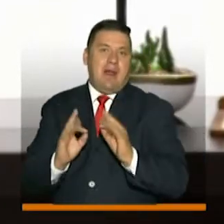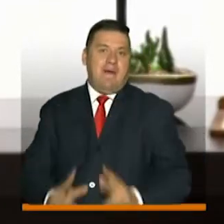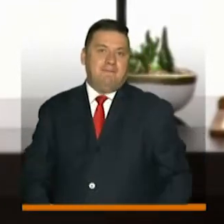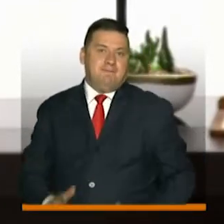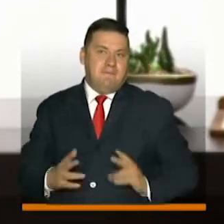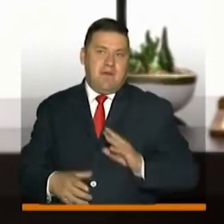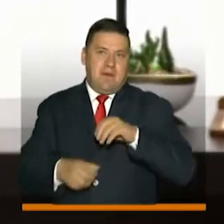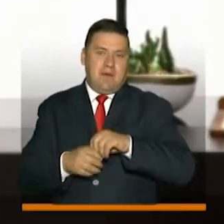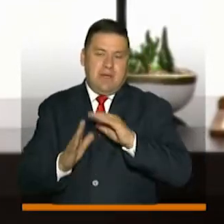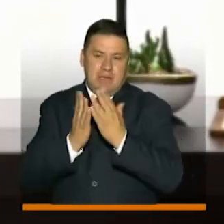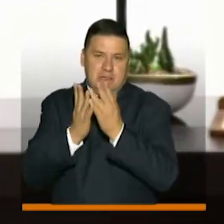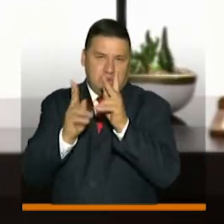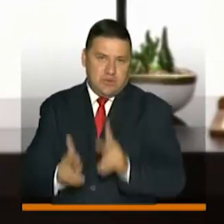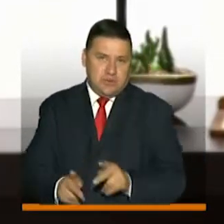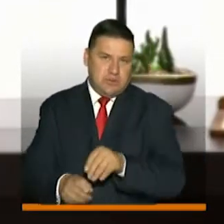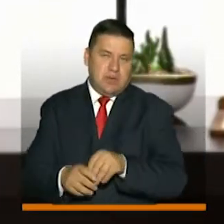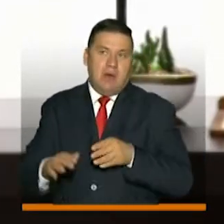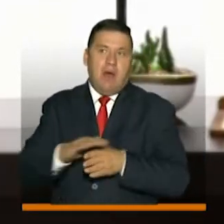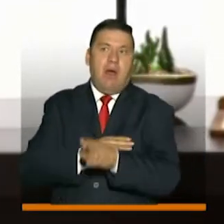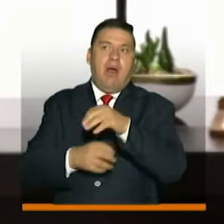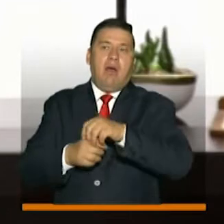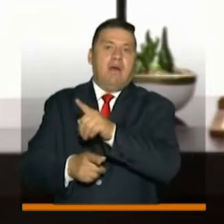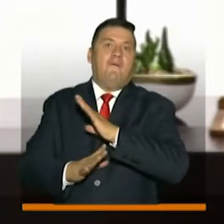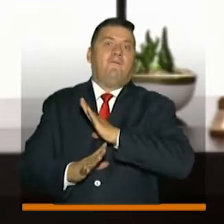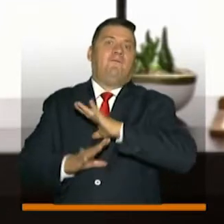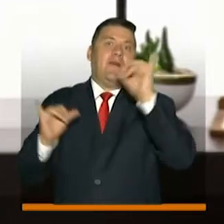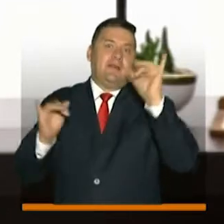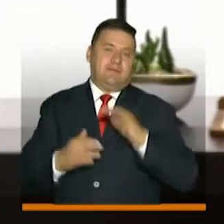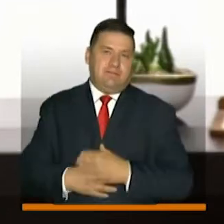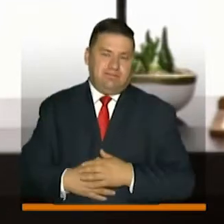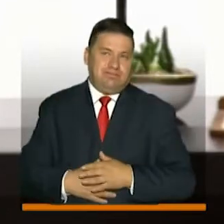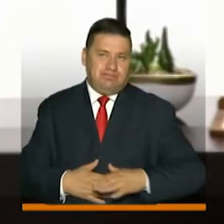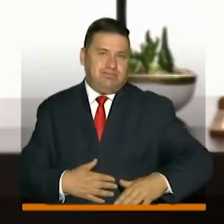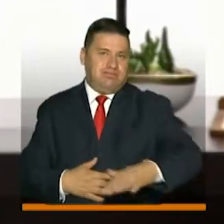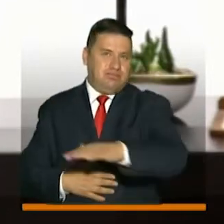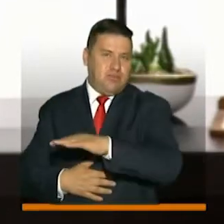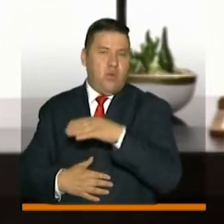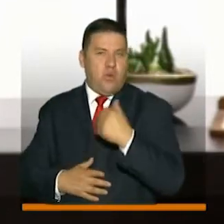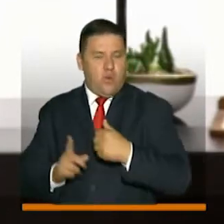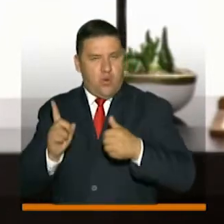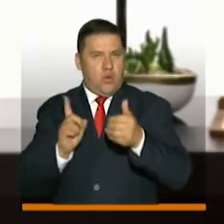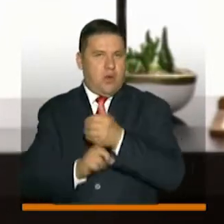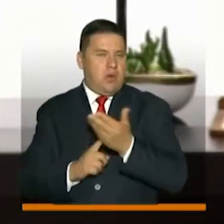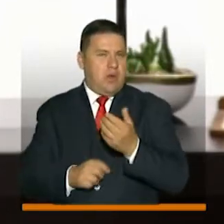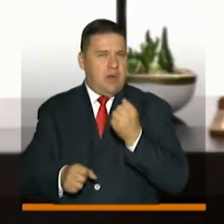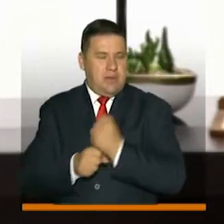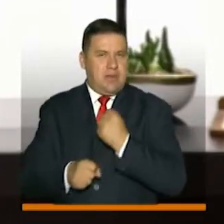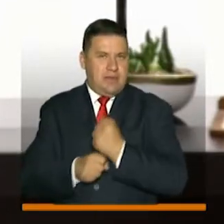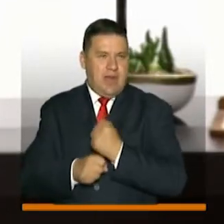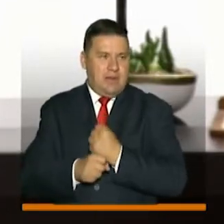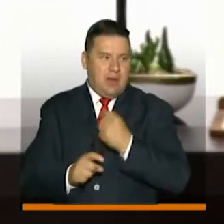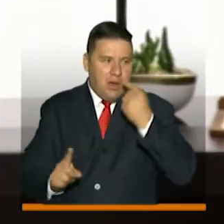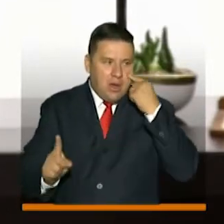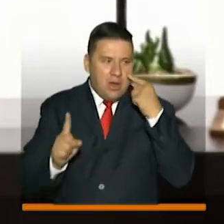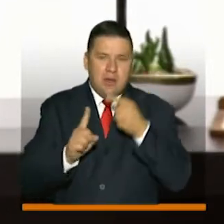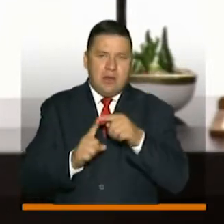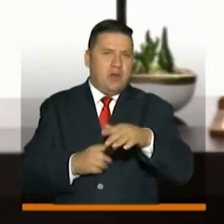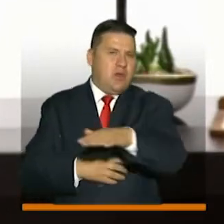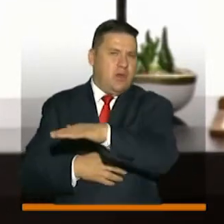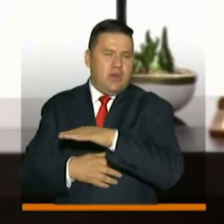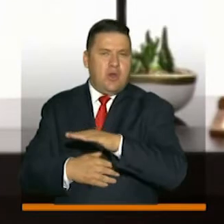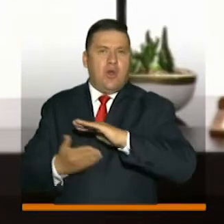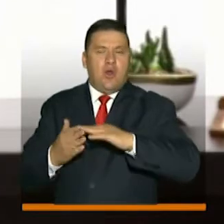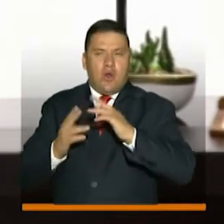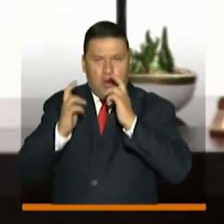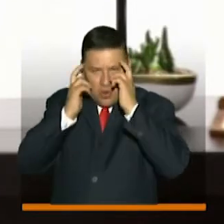a nuestros estudiantes, que van a llegar felices a lograr trabajar en beneficio de todo